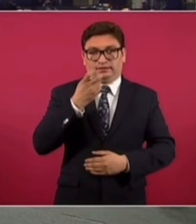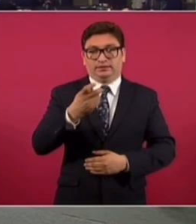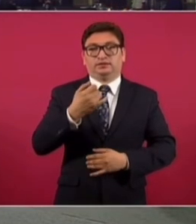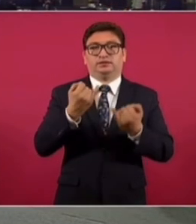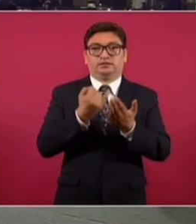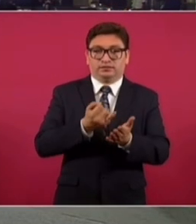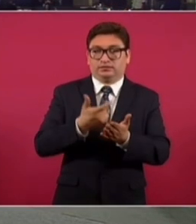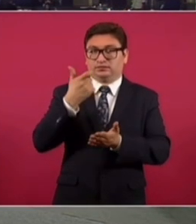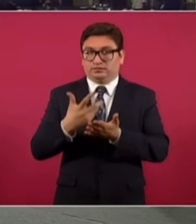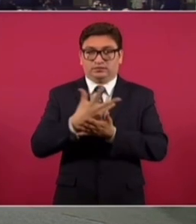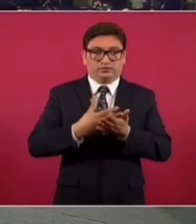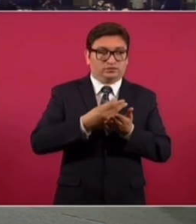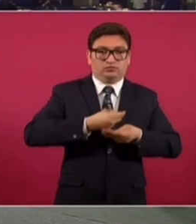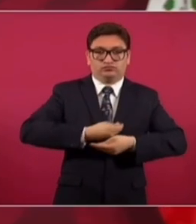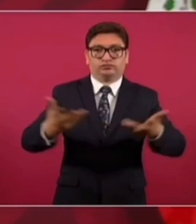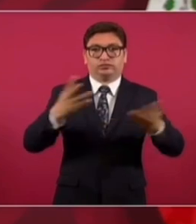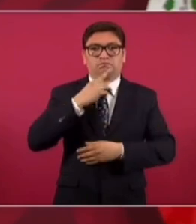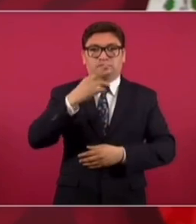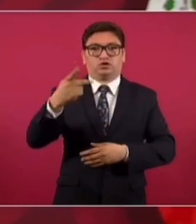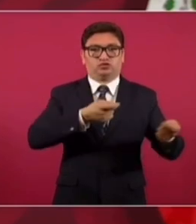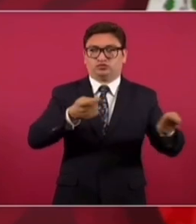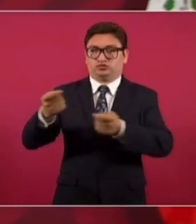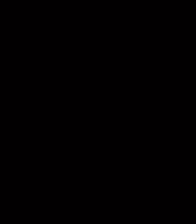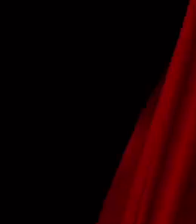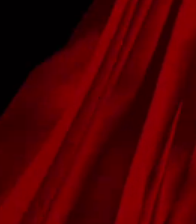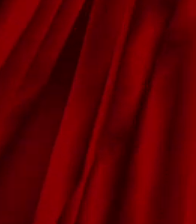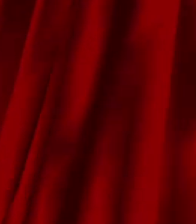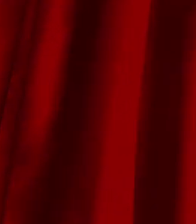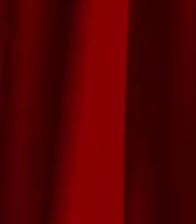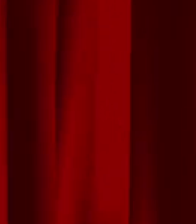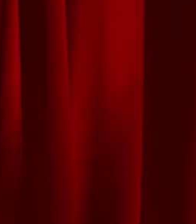distribución del ingreso, del presupuesto.